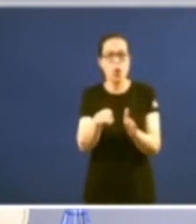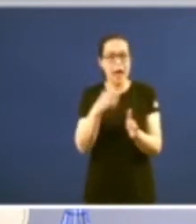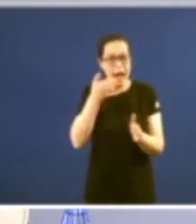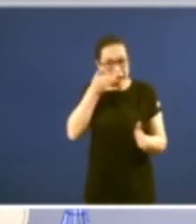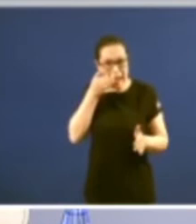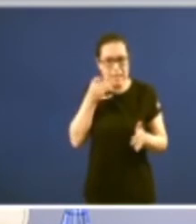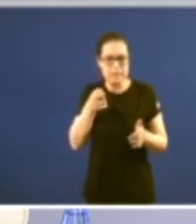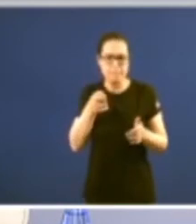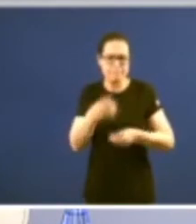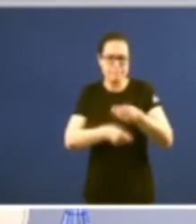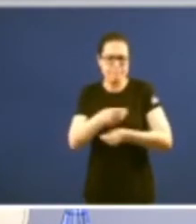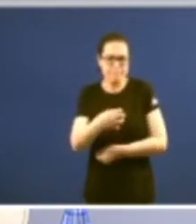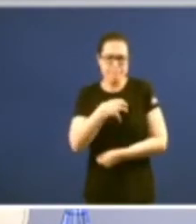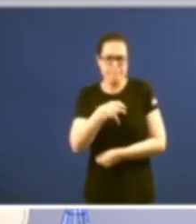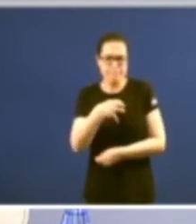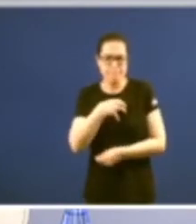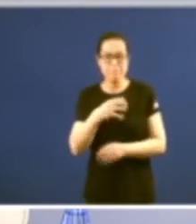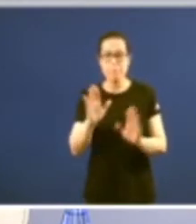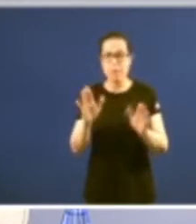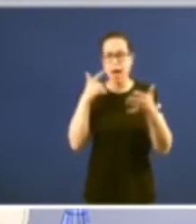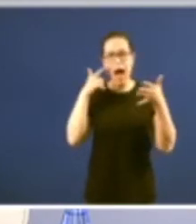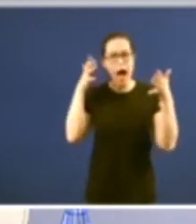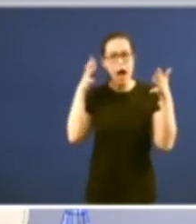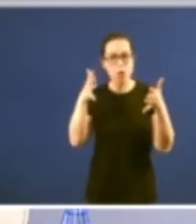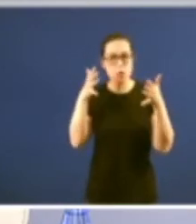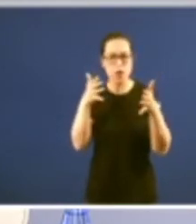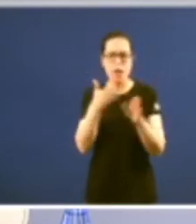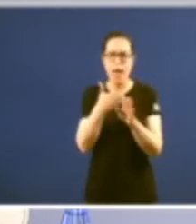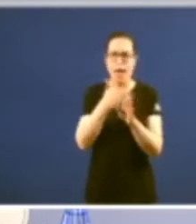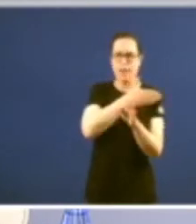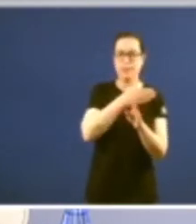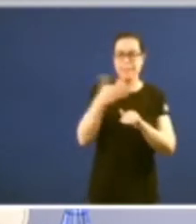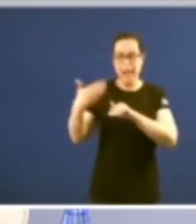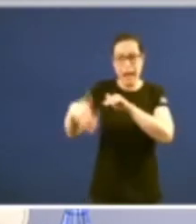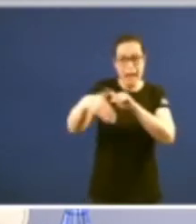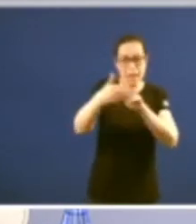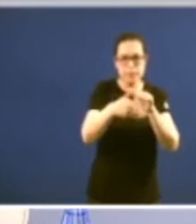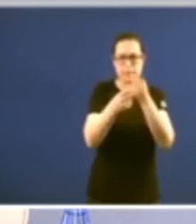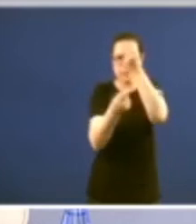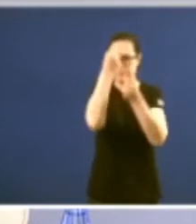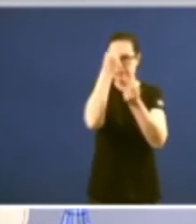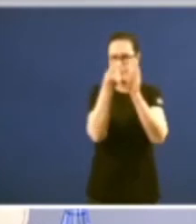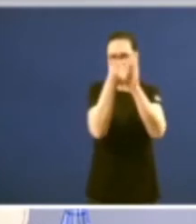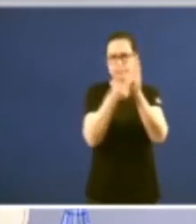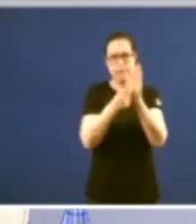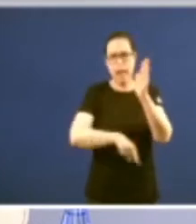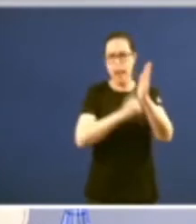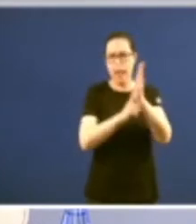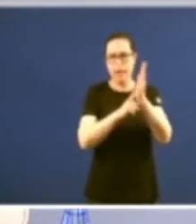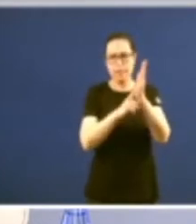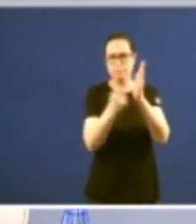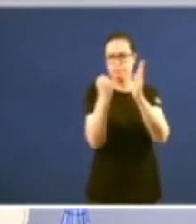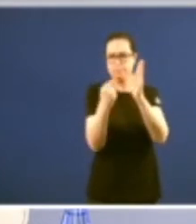o aconsellable quizás sería prever legalmente esta limitación e por outro lado